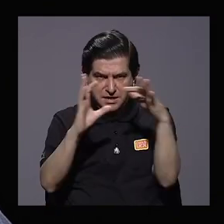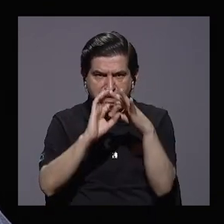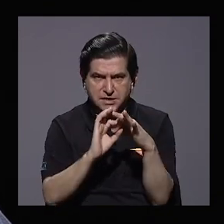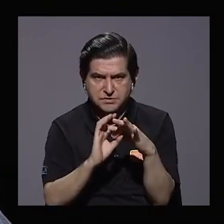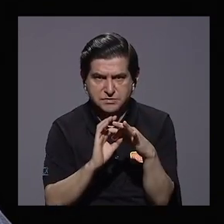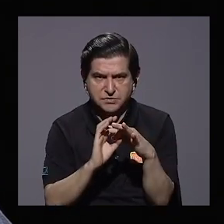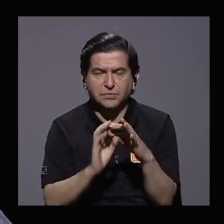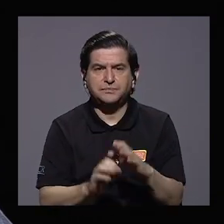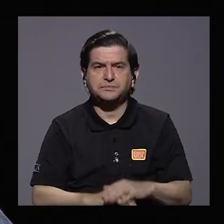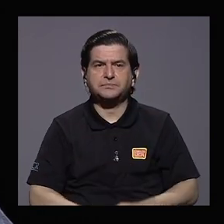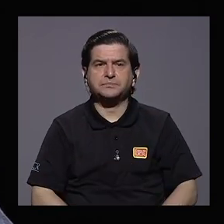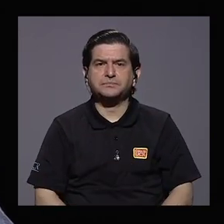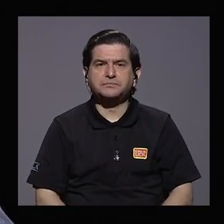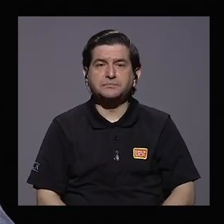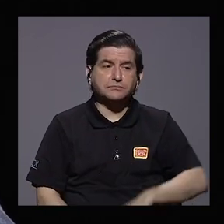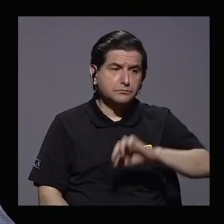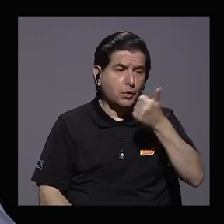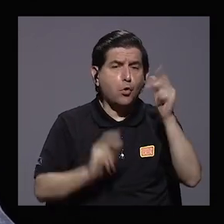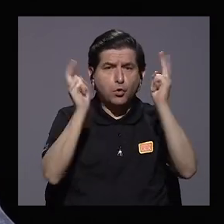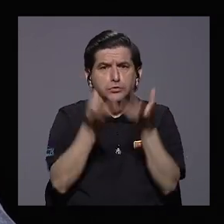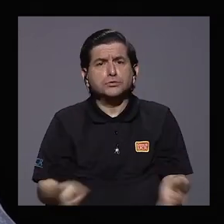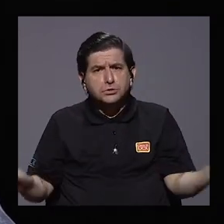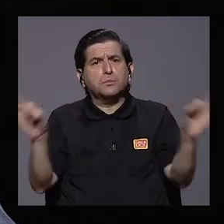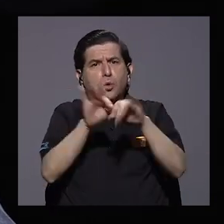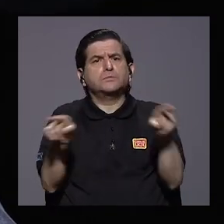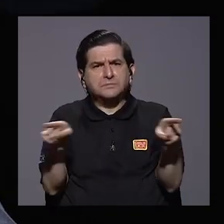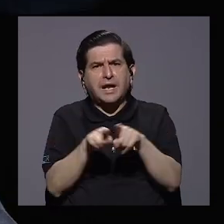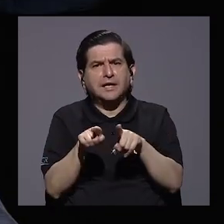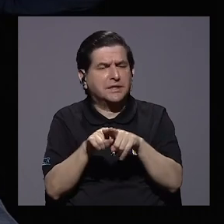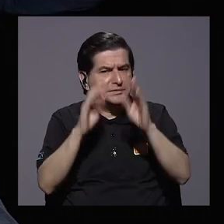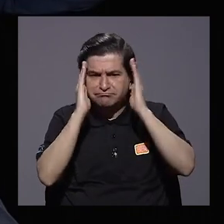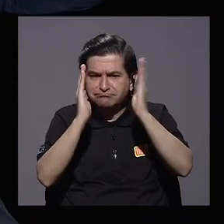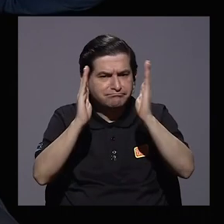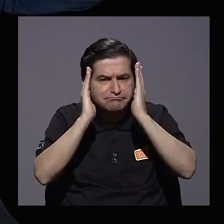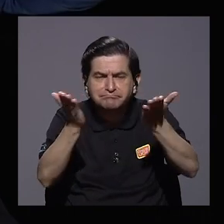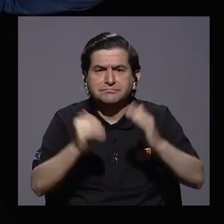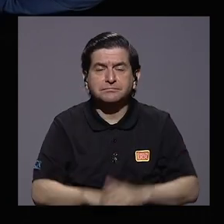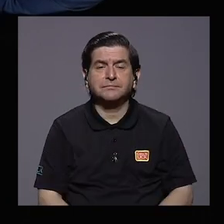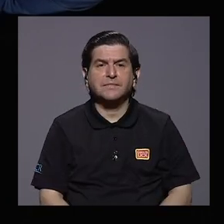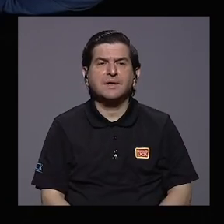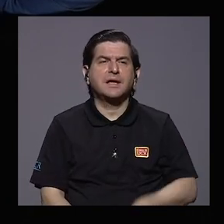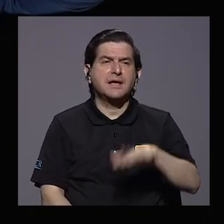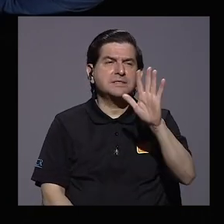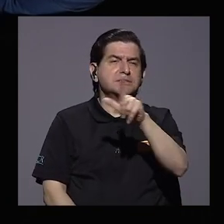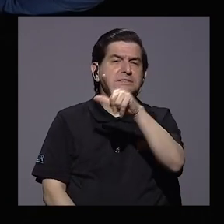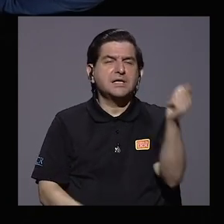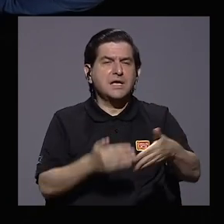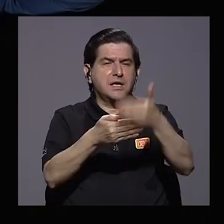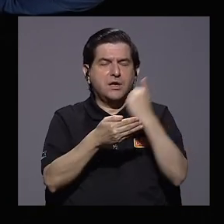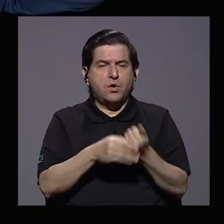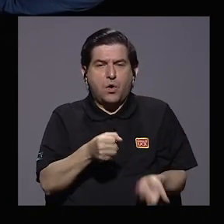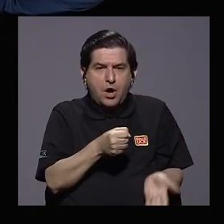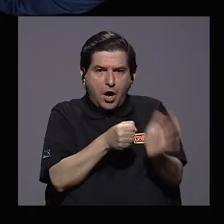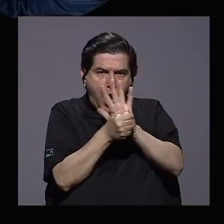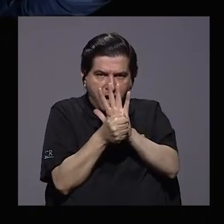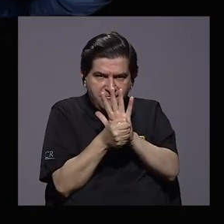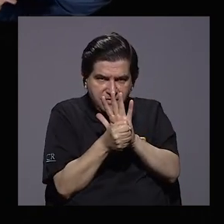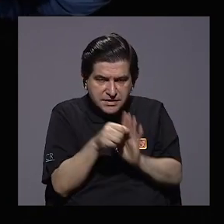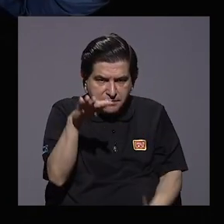de que hay otros temas importantes y que no se les están poniendo atención? Hace cinco meses cuando el COVID